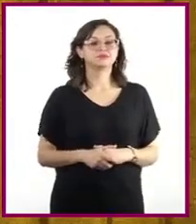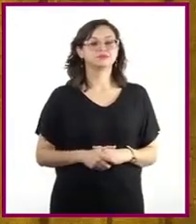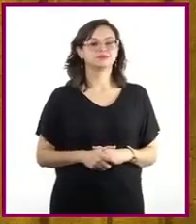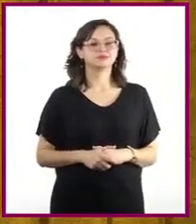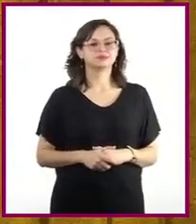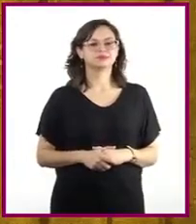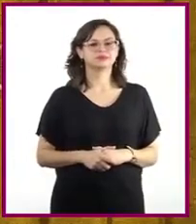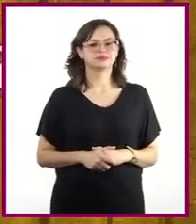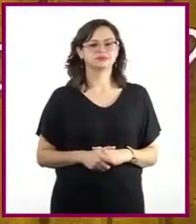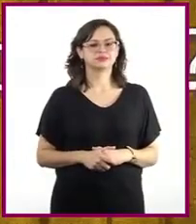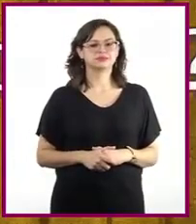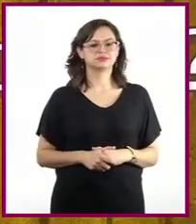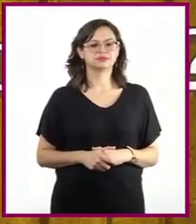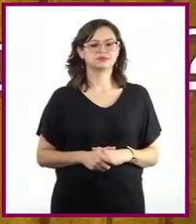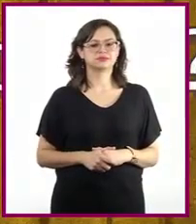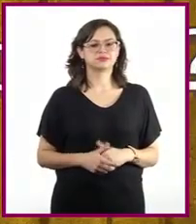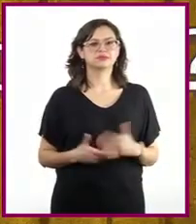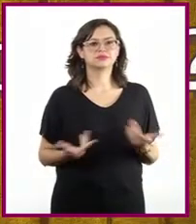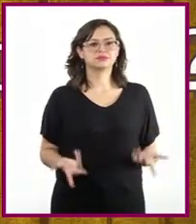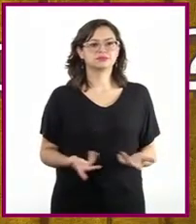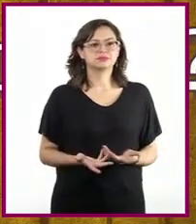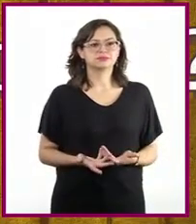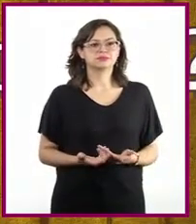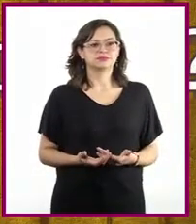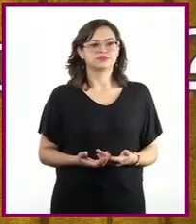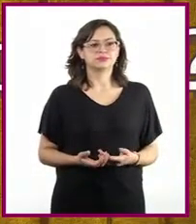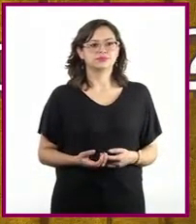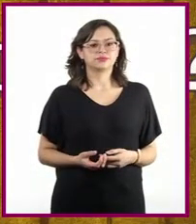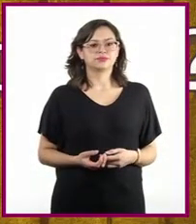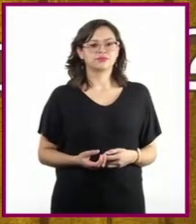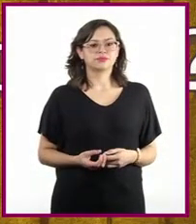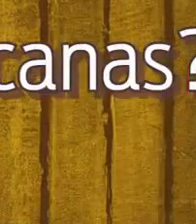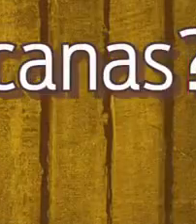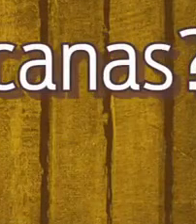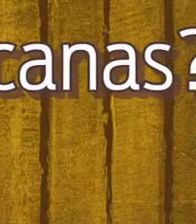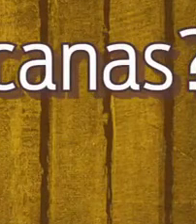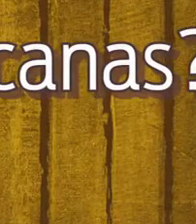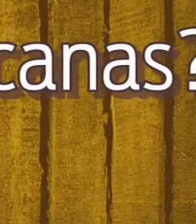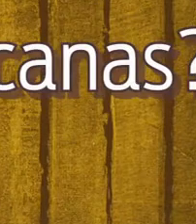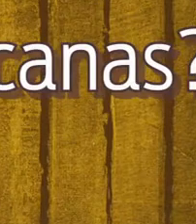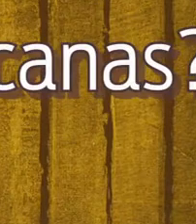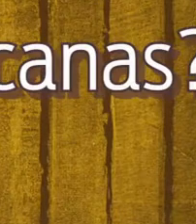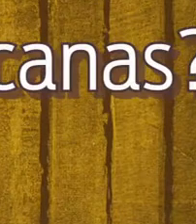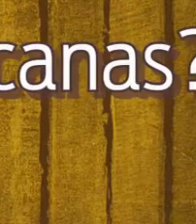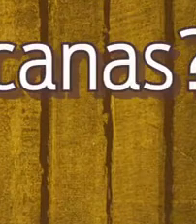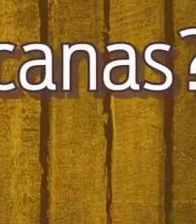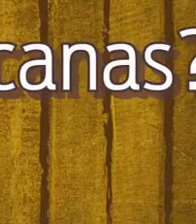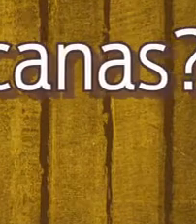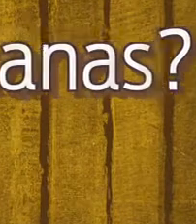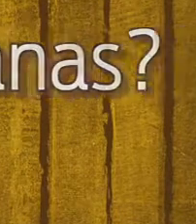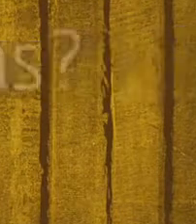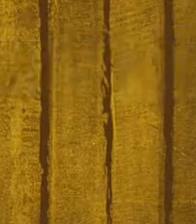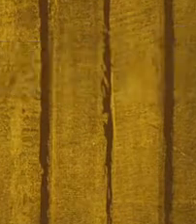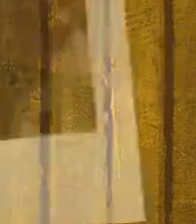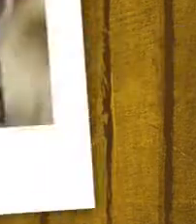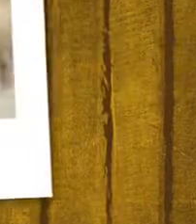¿Qué accesorios de la historia y del teatro conoces que se sigan utilizando en diversas celebraciones mexicanas?